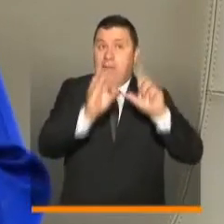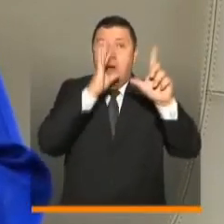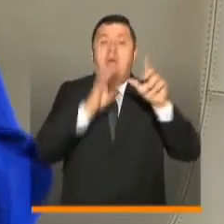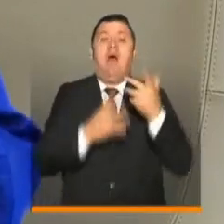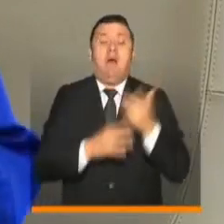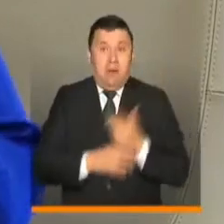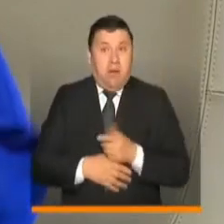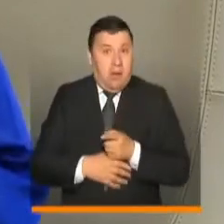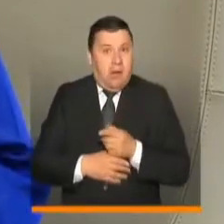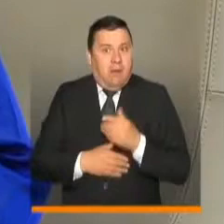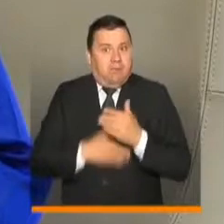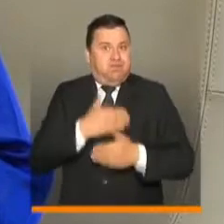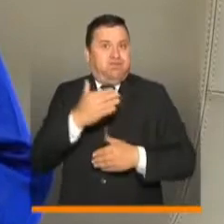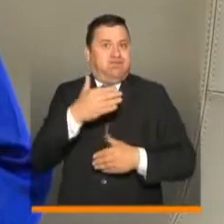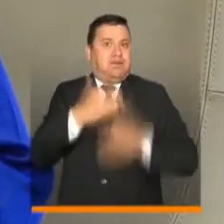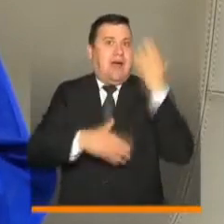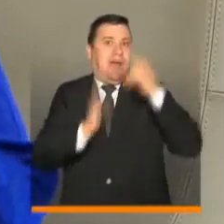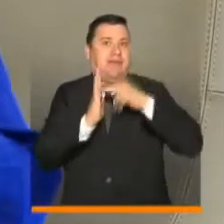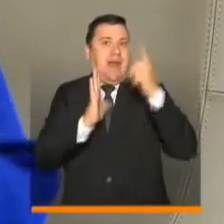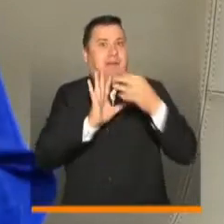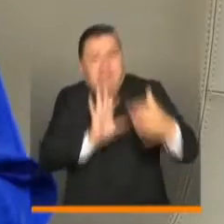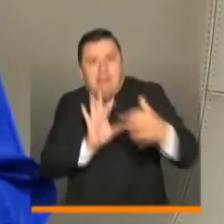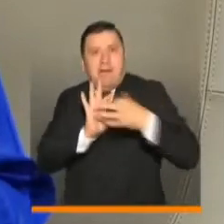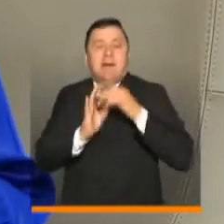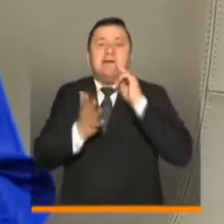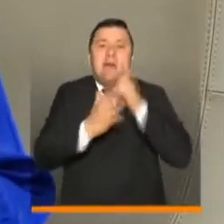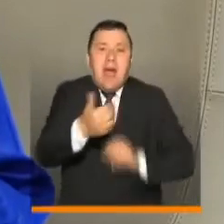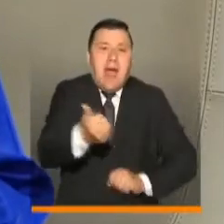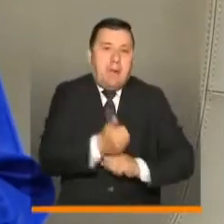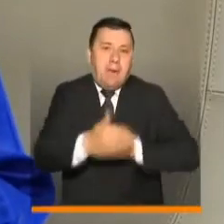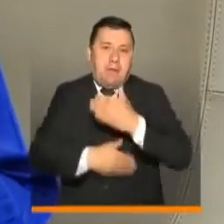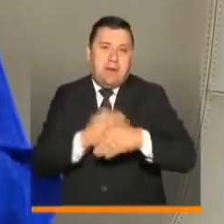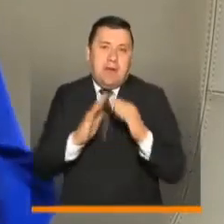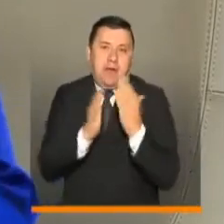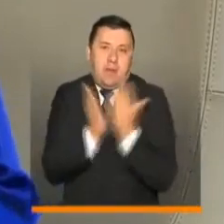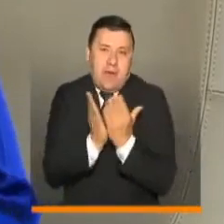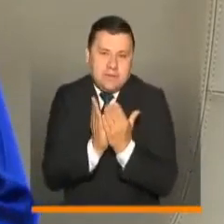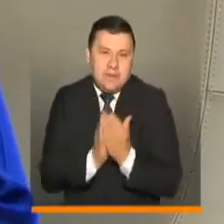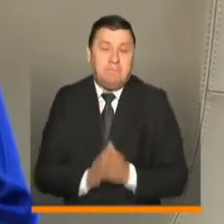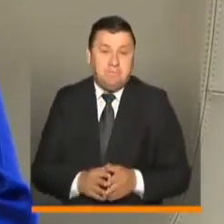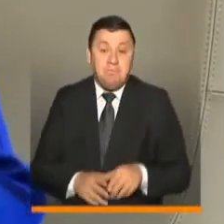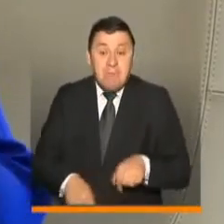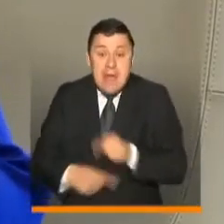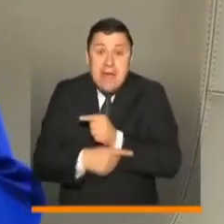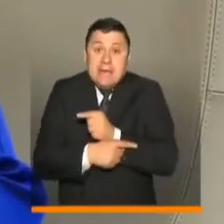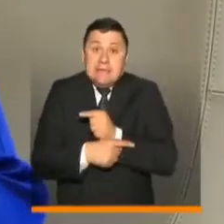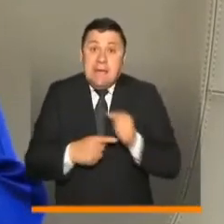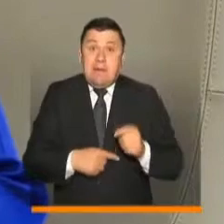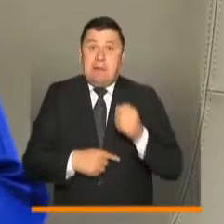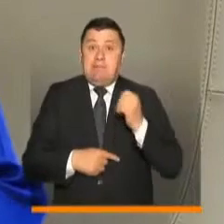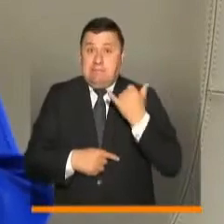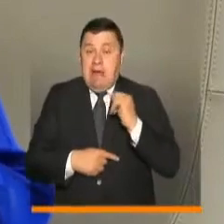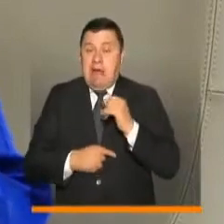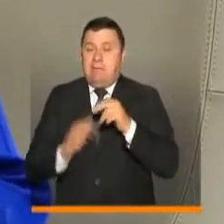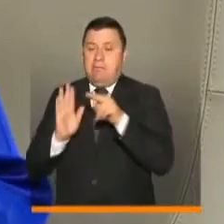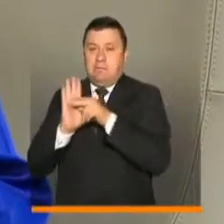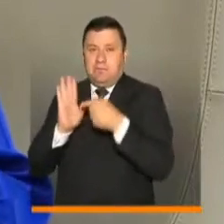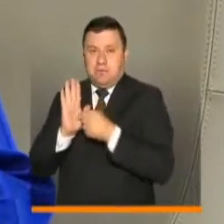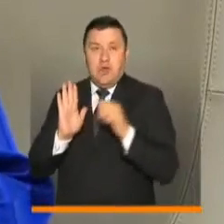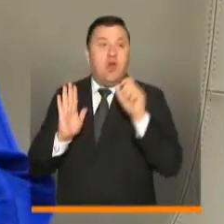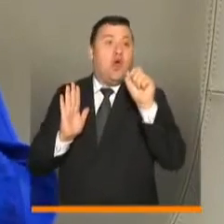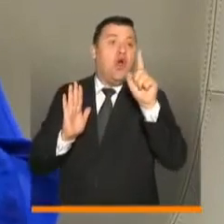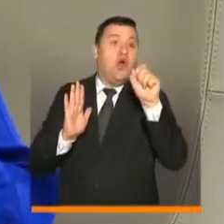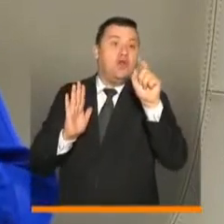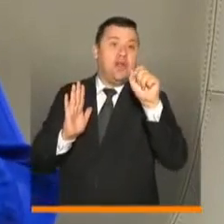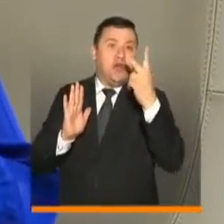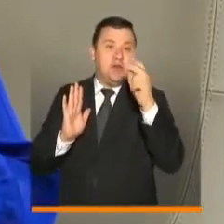quedarse, no solamente por esta coyuntura, sino para apoyar todo el proceso educativo. Esta semana se emitieron tres directivas, la directiva 11,